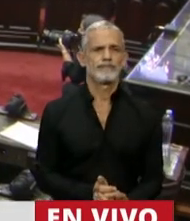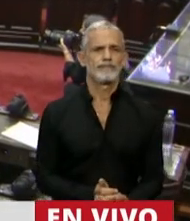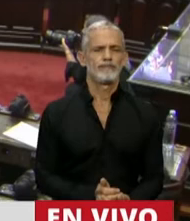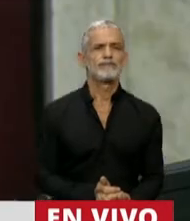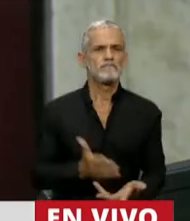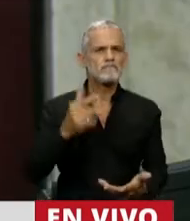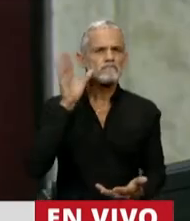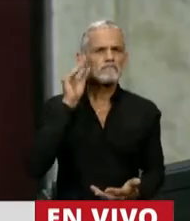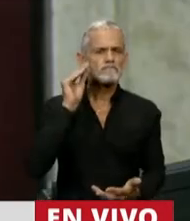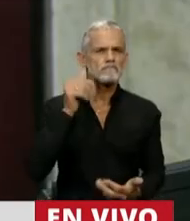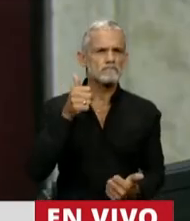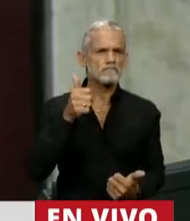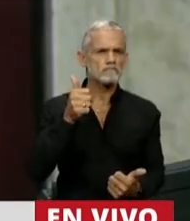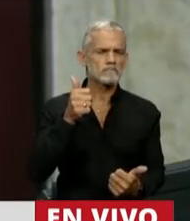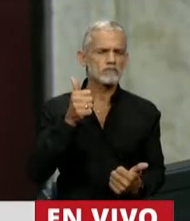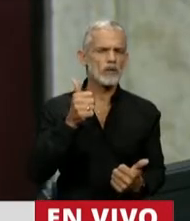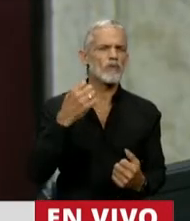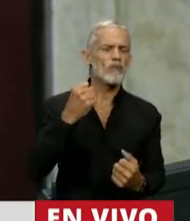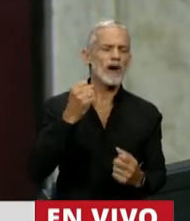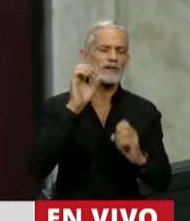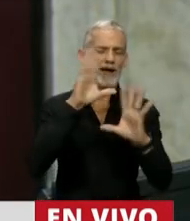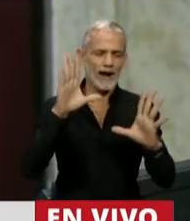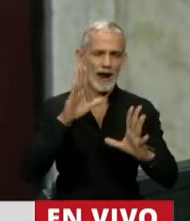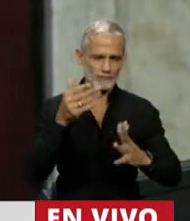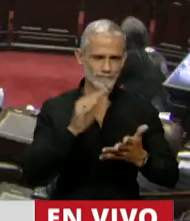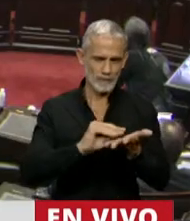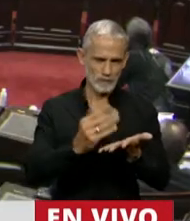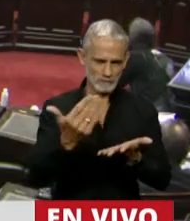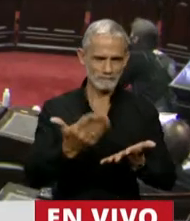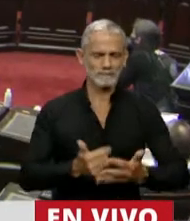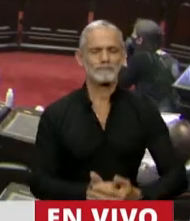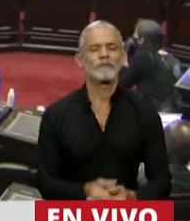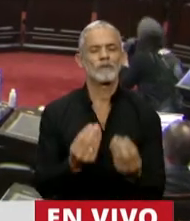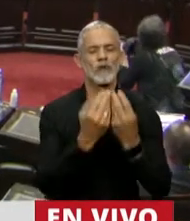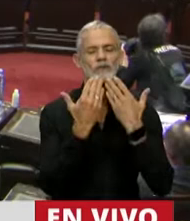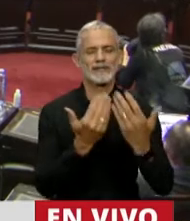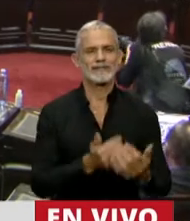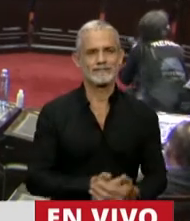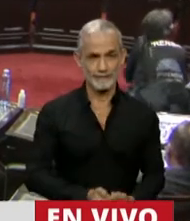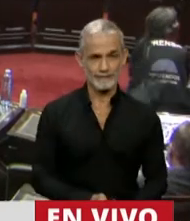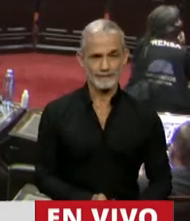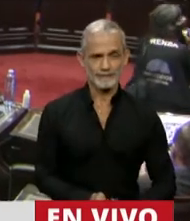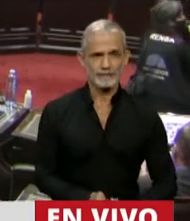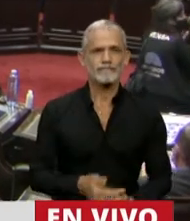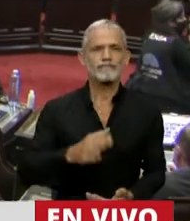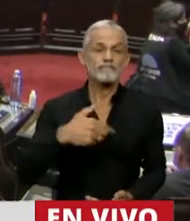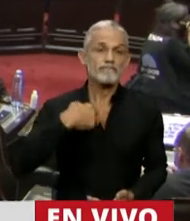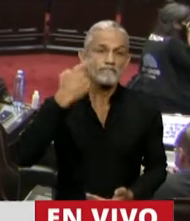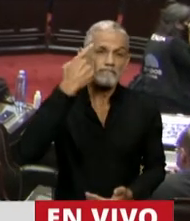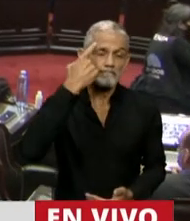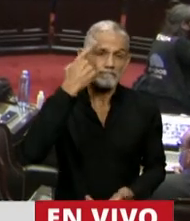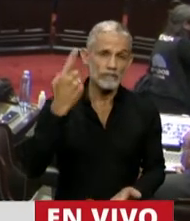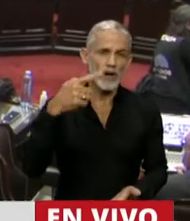Lo escucho fuerte y claro, diputado Gioja. Muchas gracias, presidente. Creo que